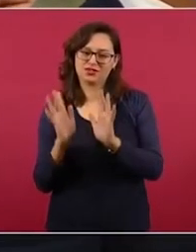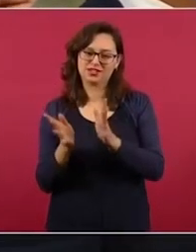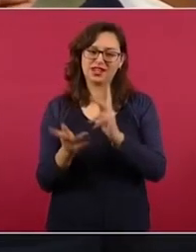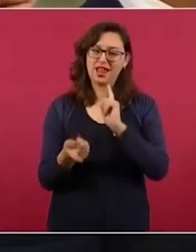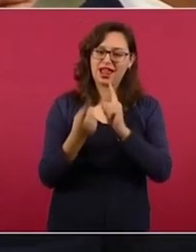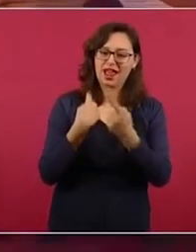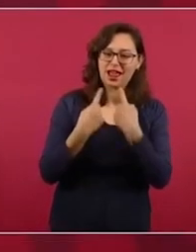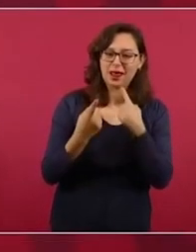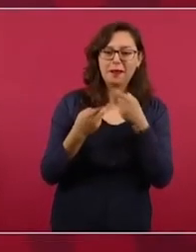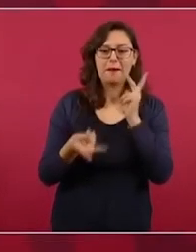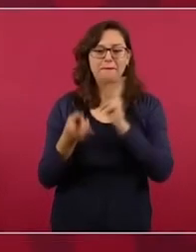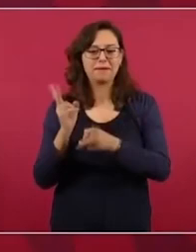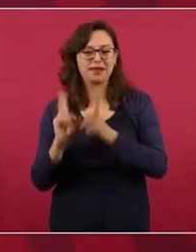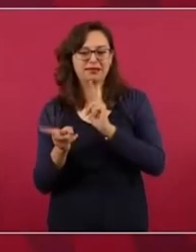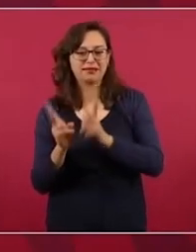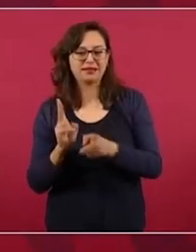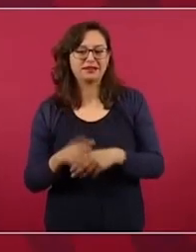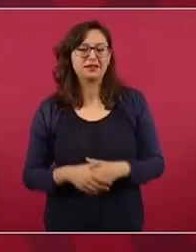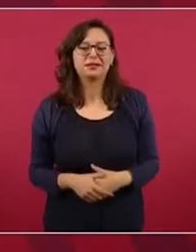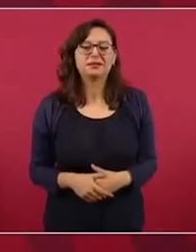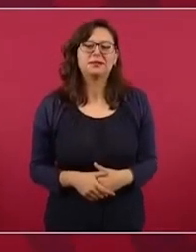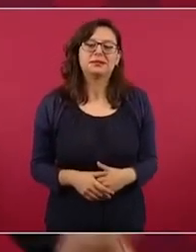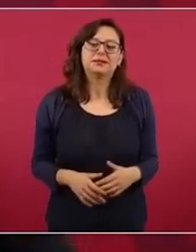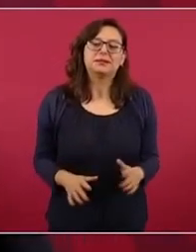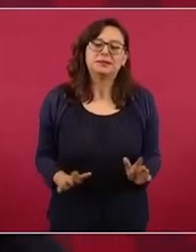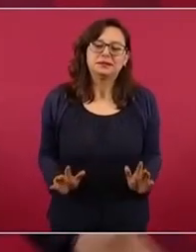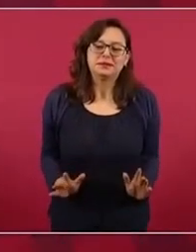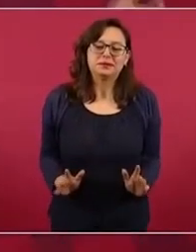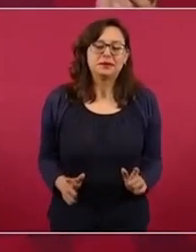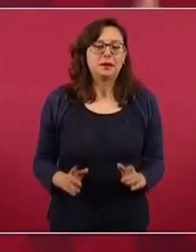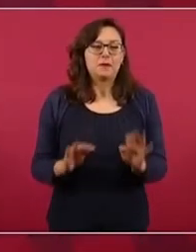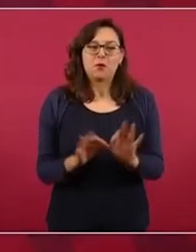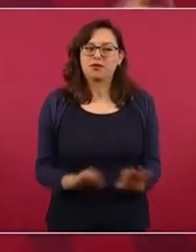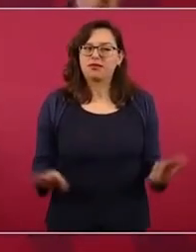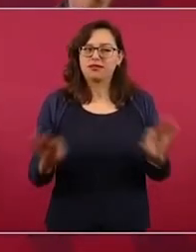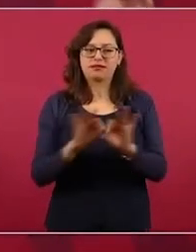La idea es sacar adelante el proyecto,